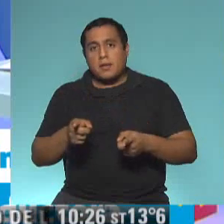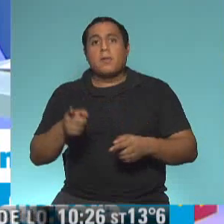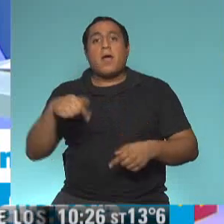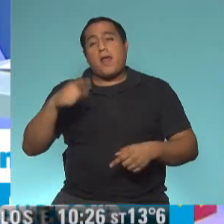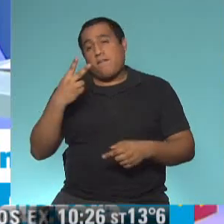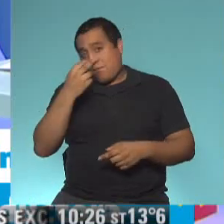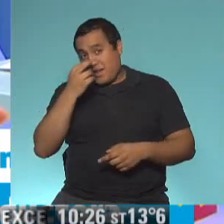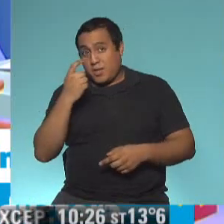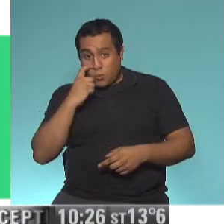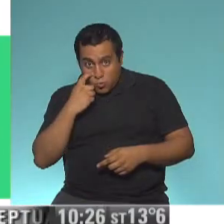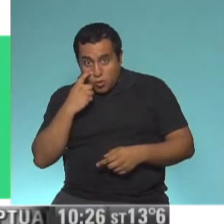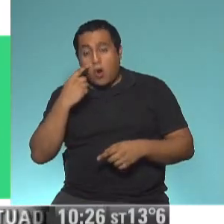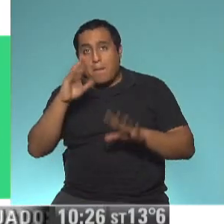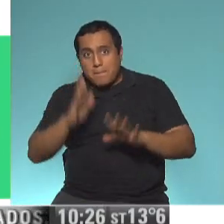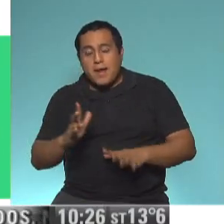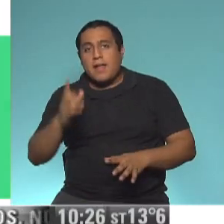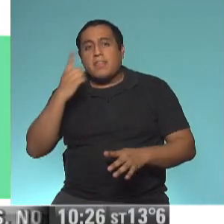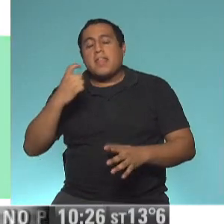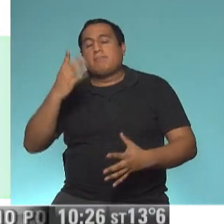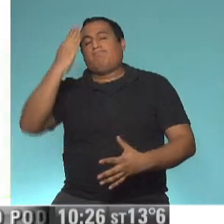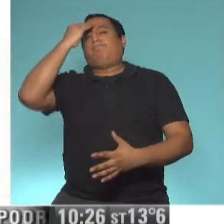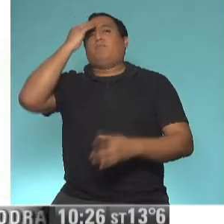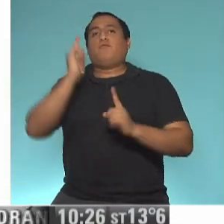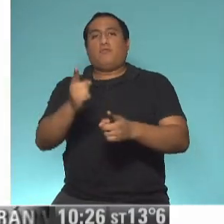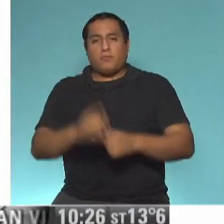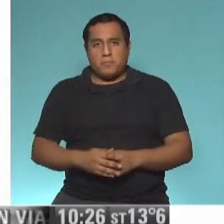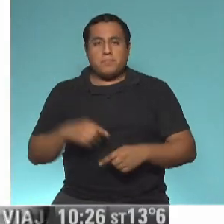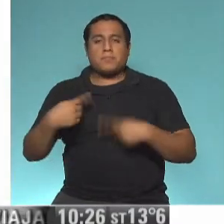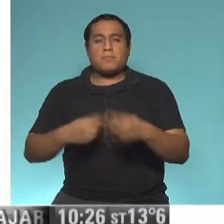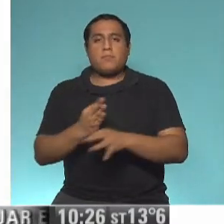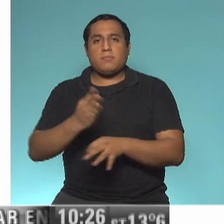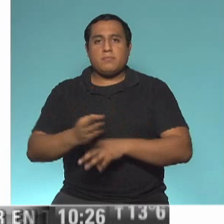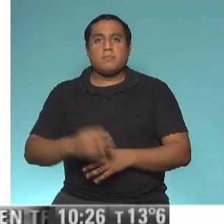Hagámoslo inolvidable. Seguimos Educando.